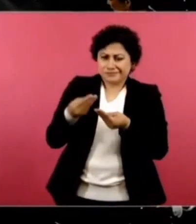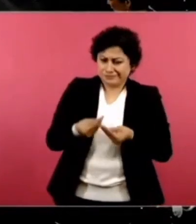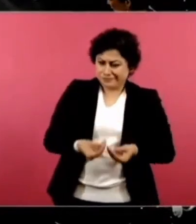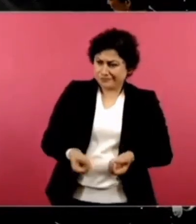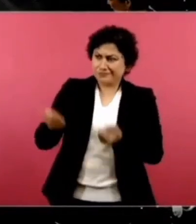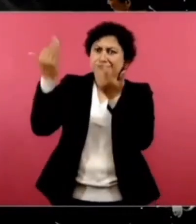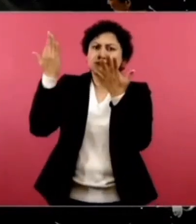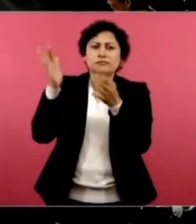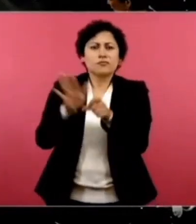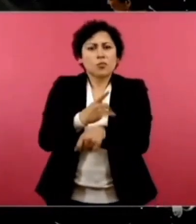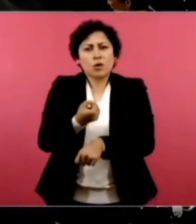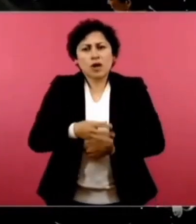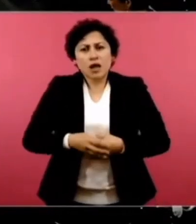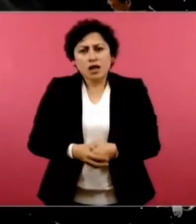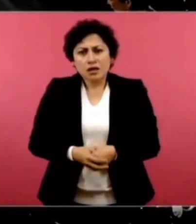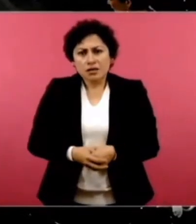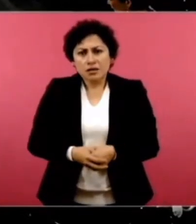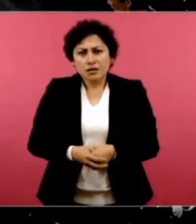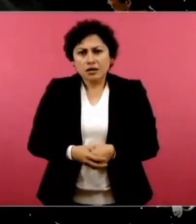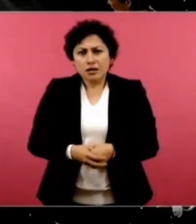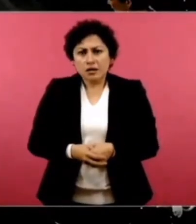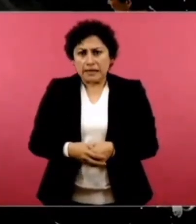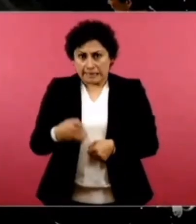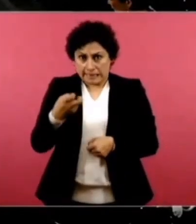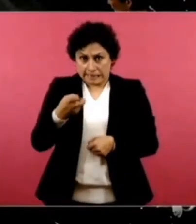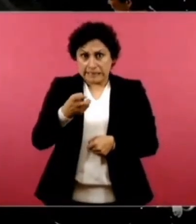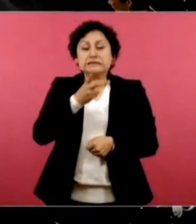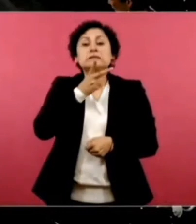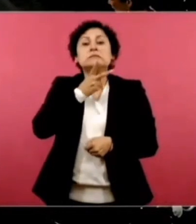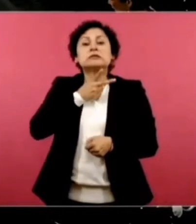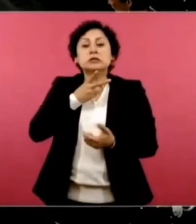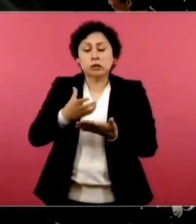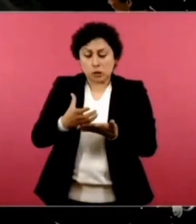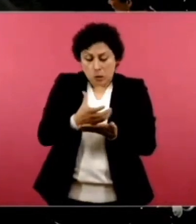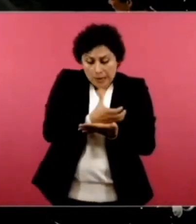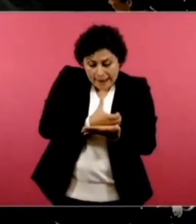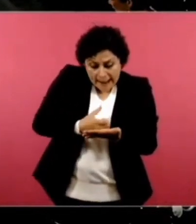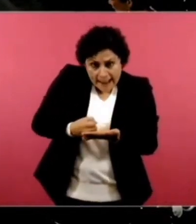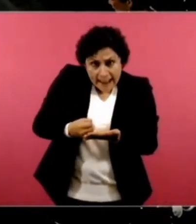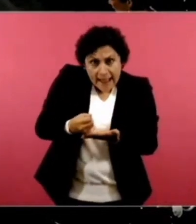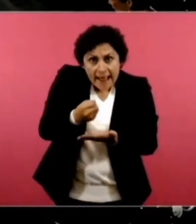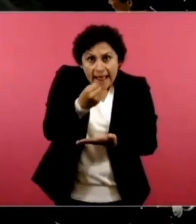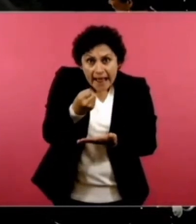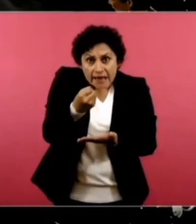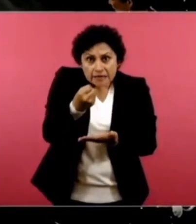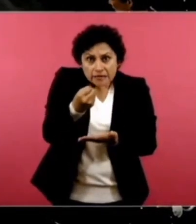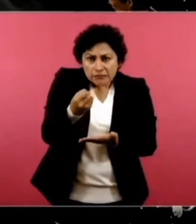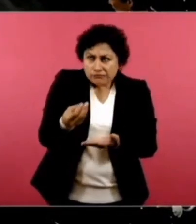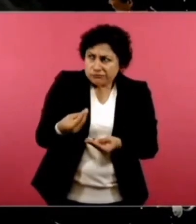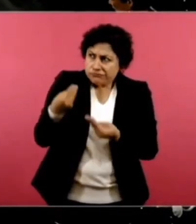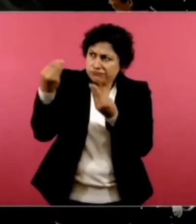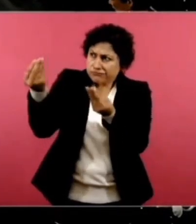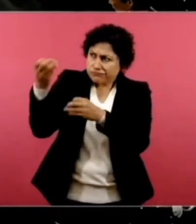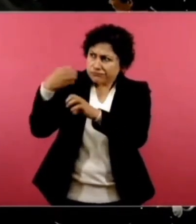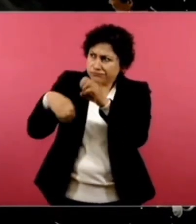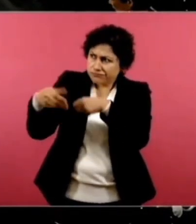la utilidad, las ganancias que son de la nación, si nosotros podemos hacerlo.